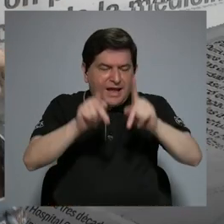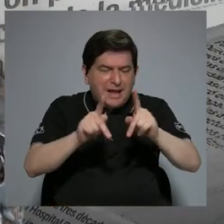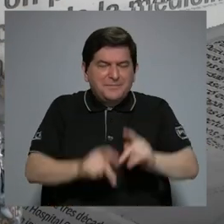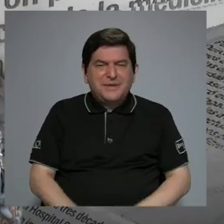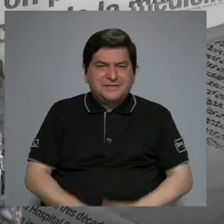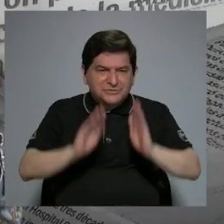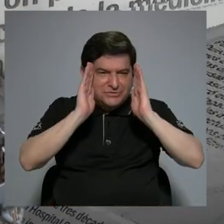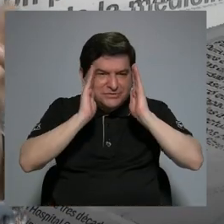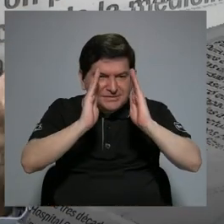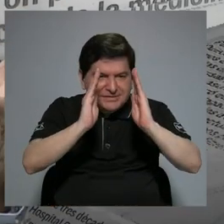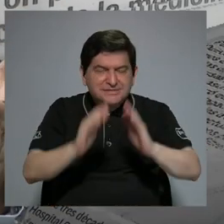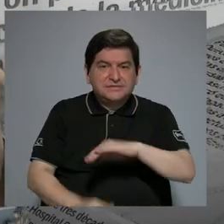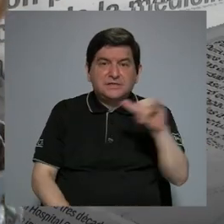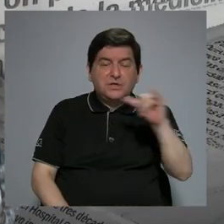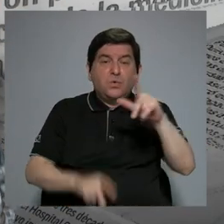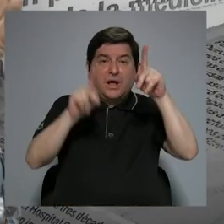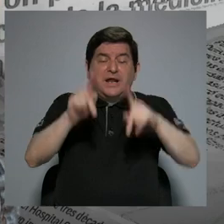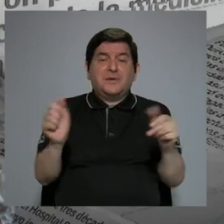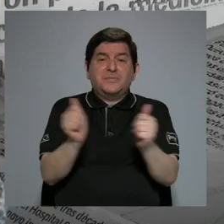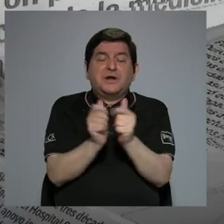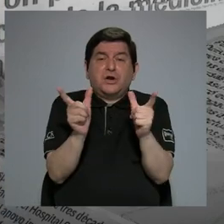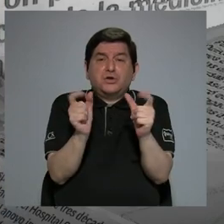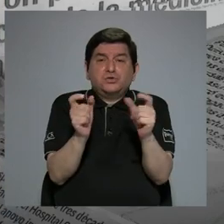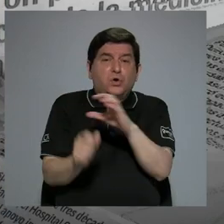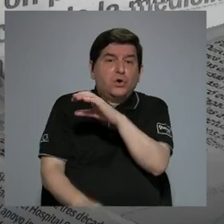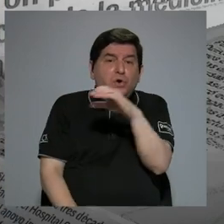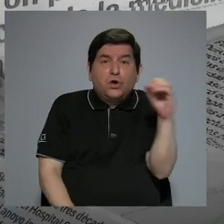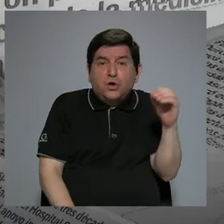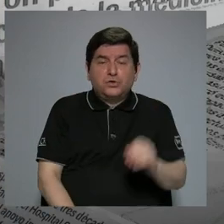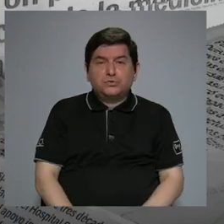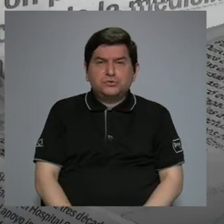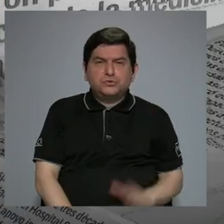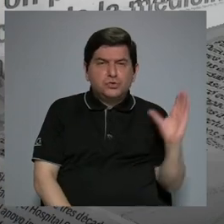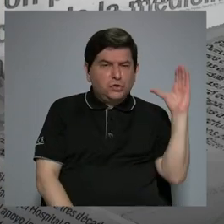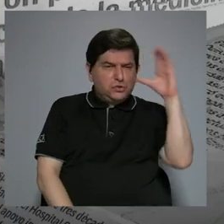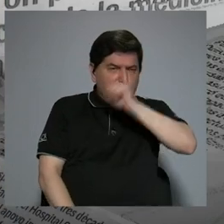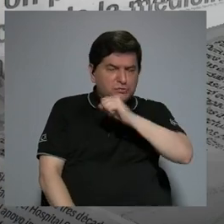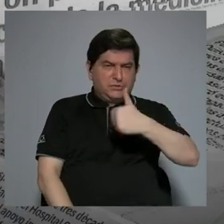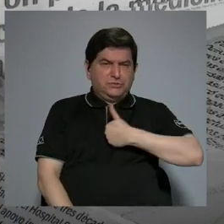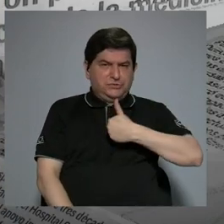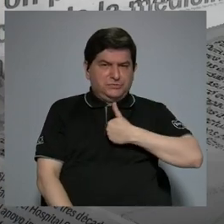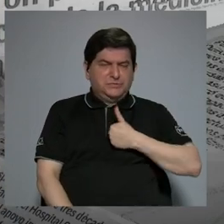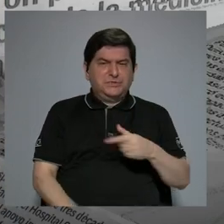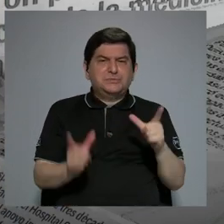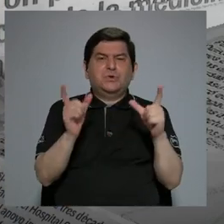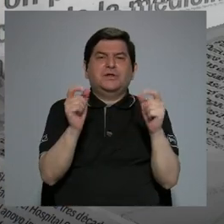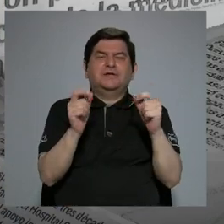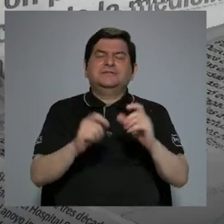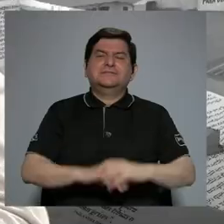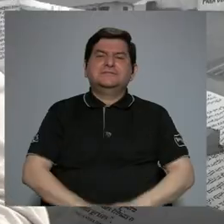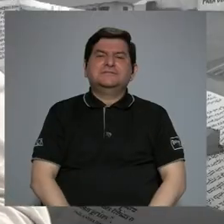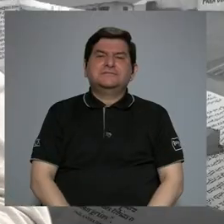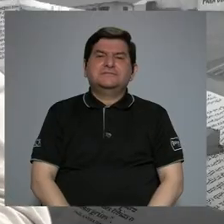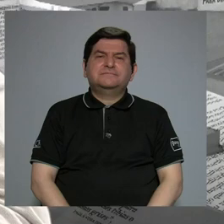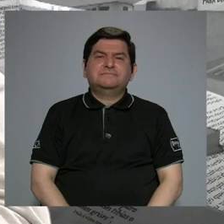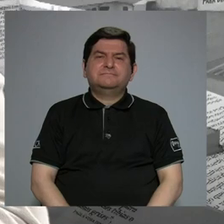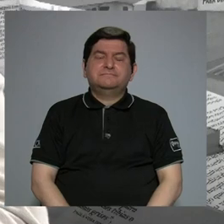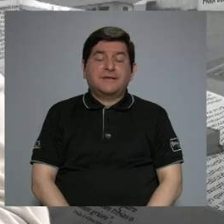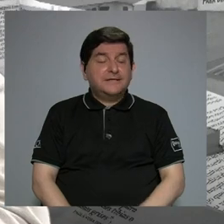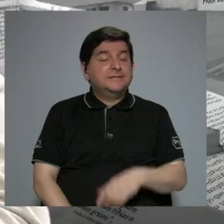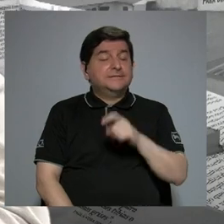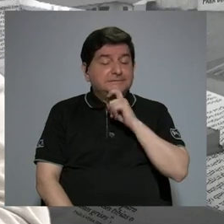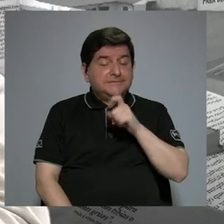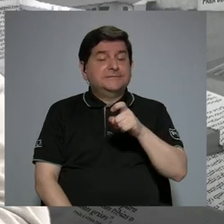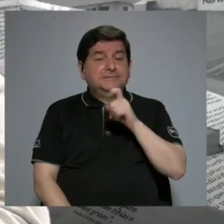específicamente con los que tienen cáncer o podrían ser sospechosos de un cáncer. Sí, yo, bueno, es que es muy